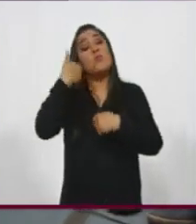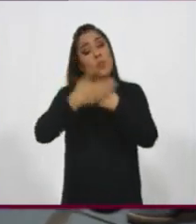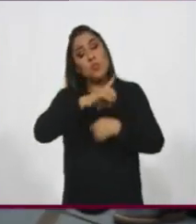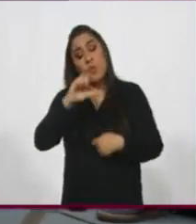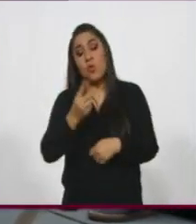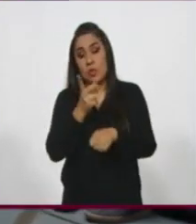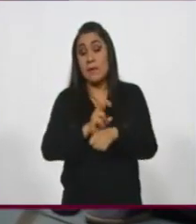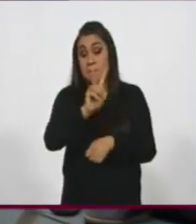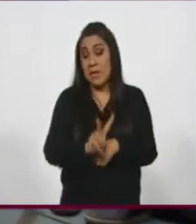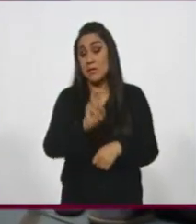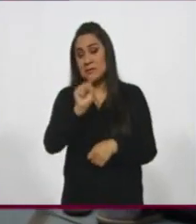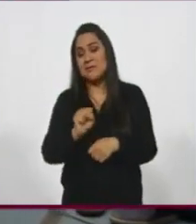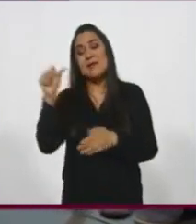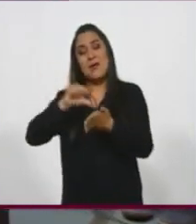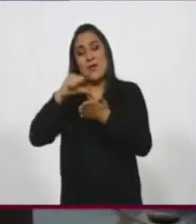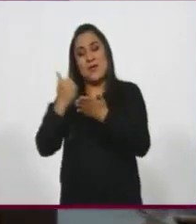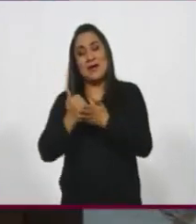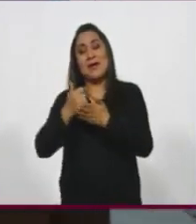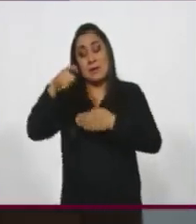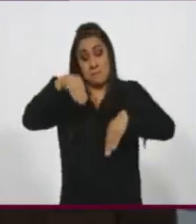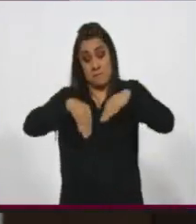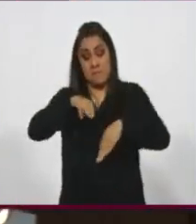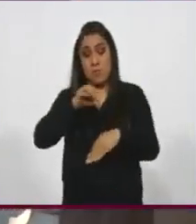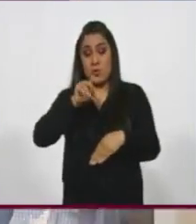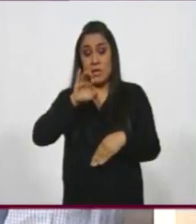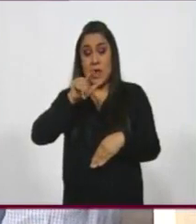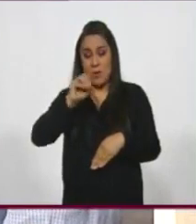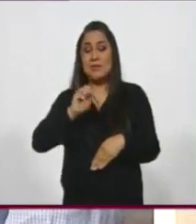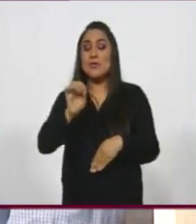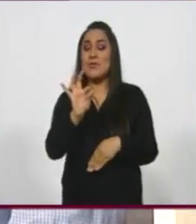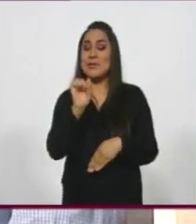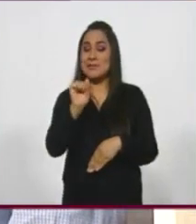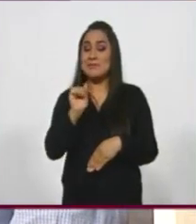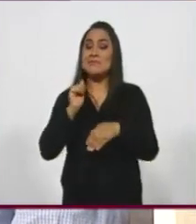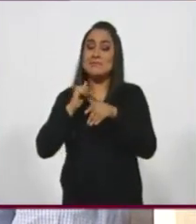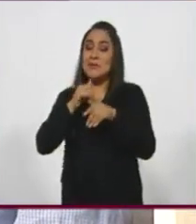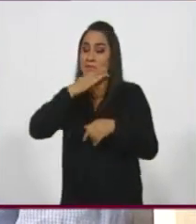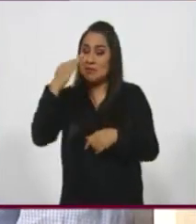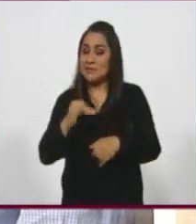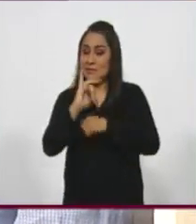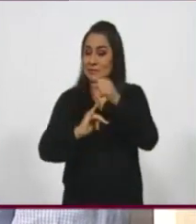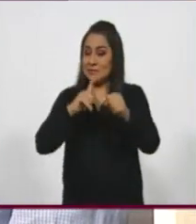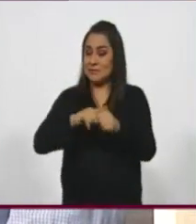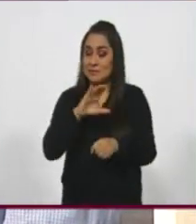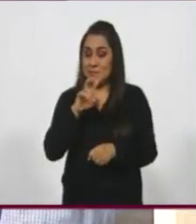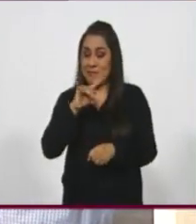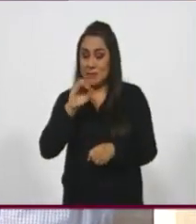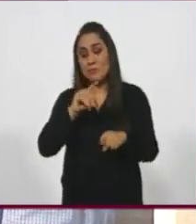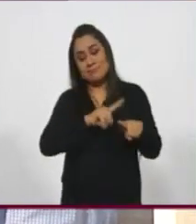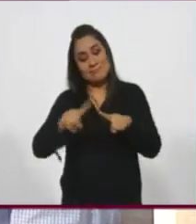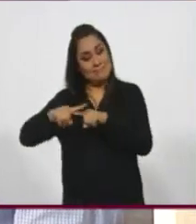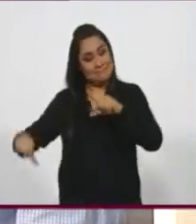sábado en el Auditorio del Estado del Ballet de Monte Carlo, aquí en la 46ª edición del Festival Internacional Cervantino, entre otras